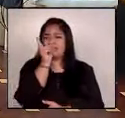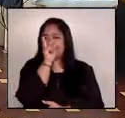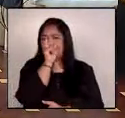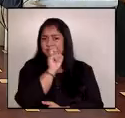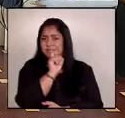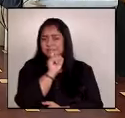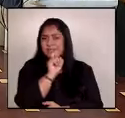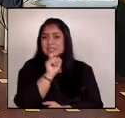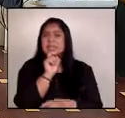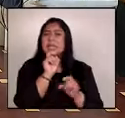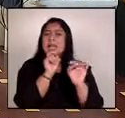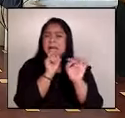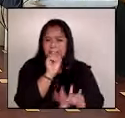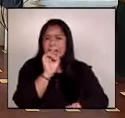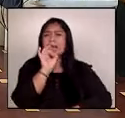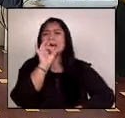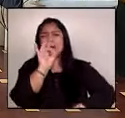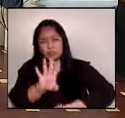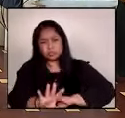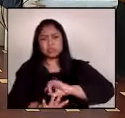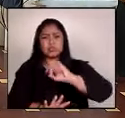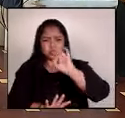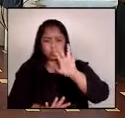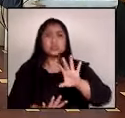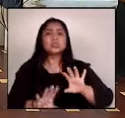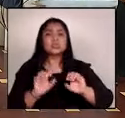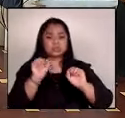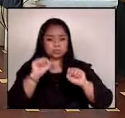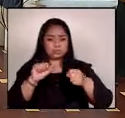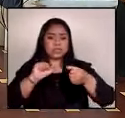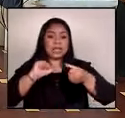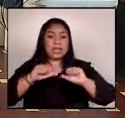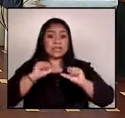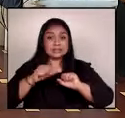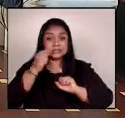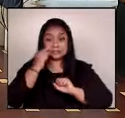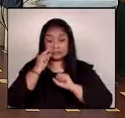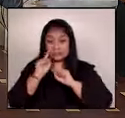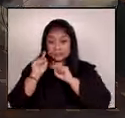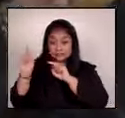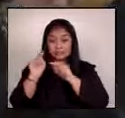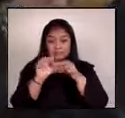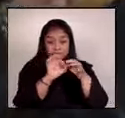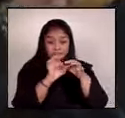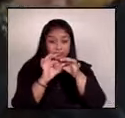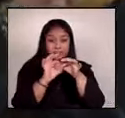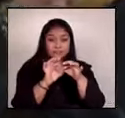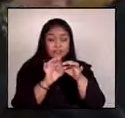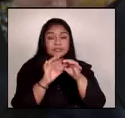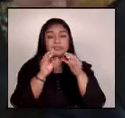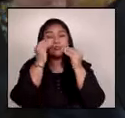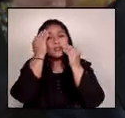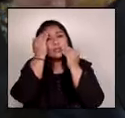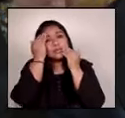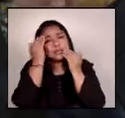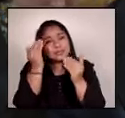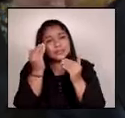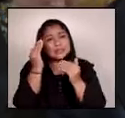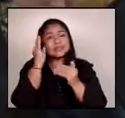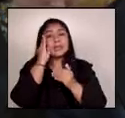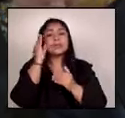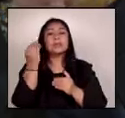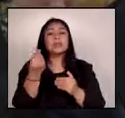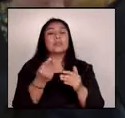pocos los países que tenemos acceso a este mecanismo. Y lo agradecemos porque marca